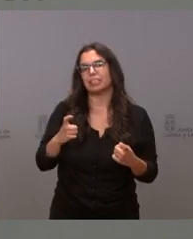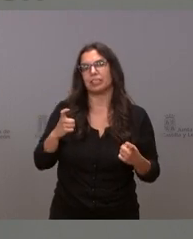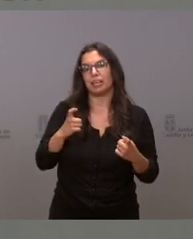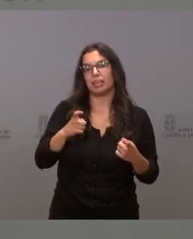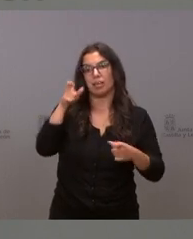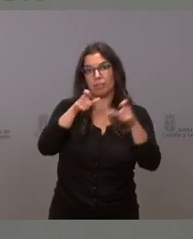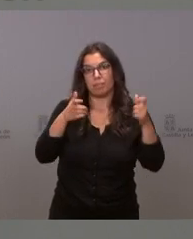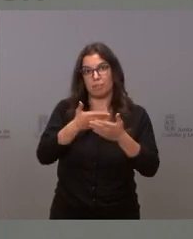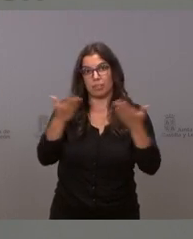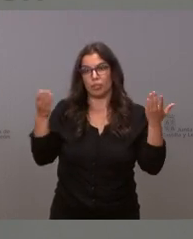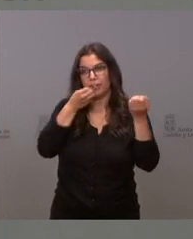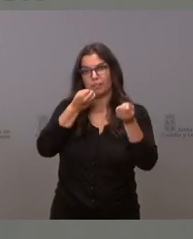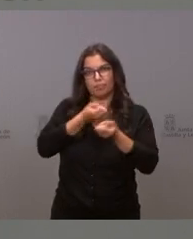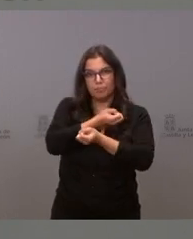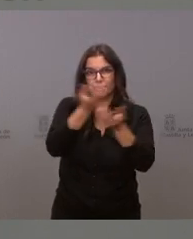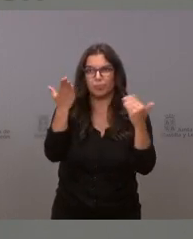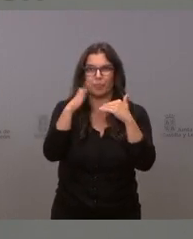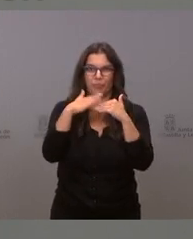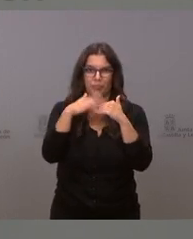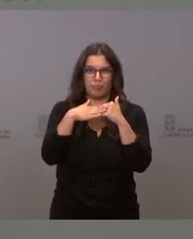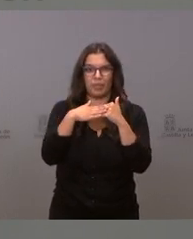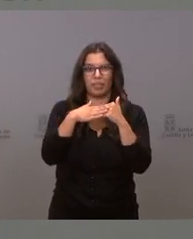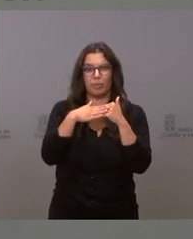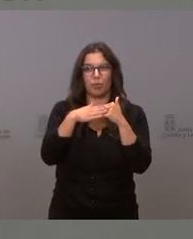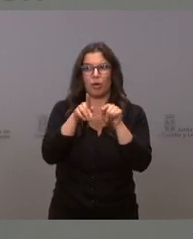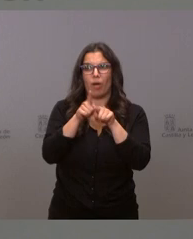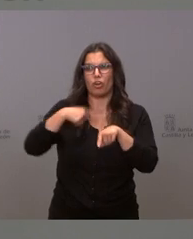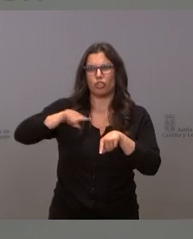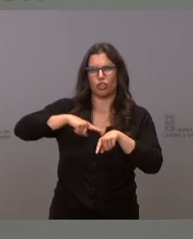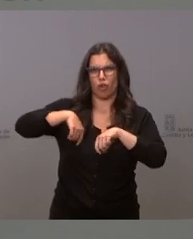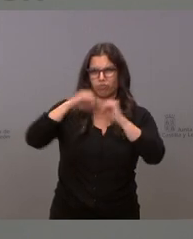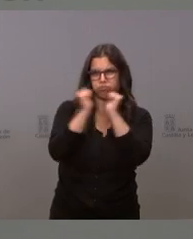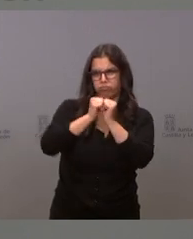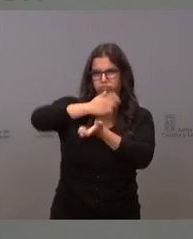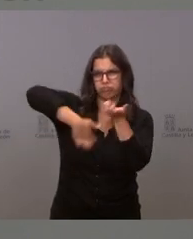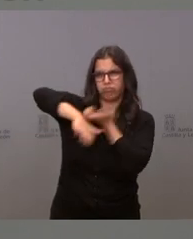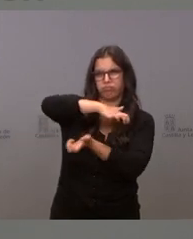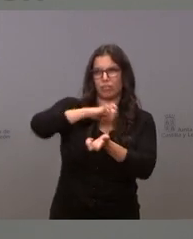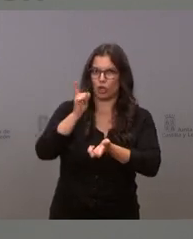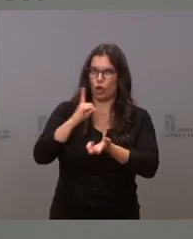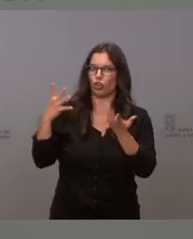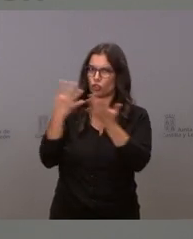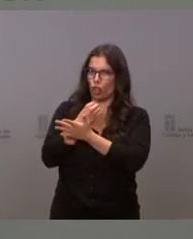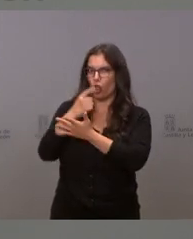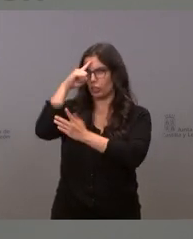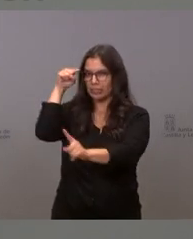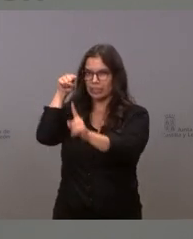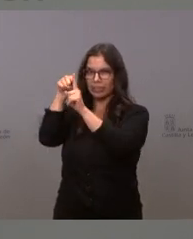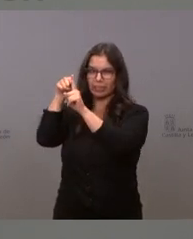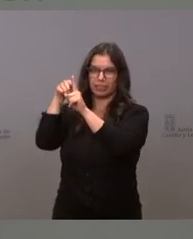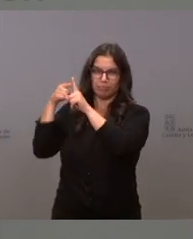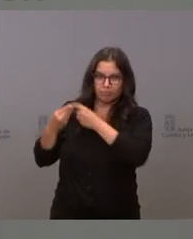población por lo menos el mensaje de que no nos matamos entre unos y otros que estamos todos a una misma cosa y yo creo que eso